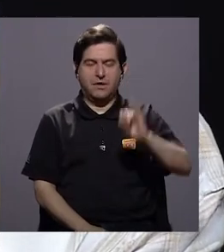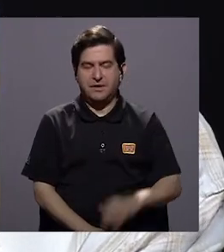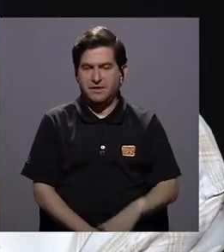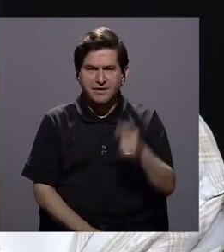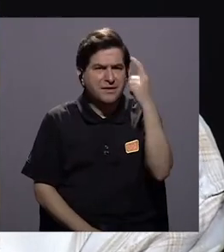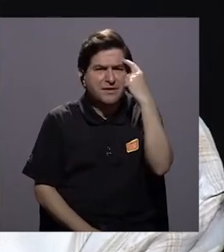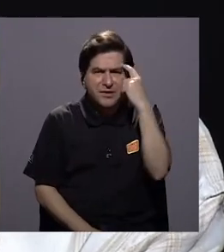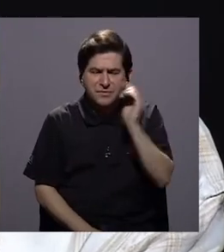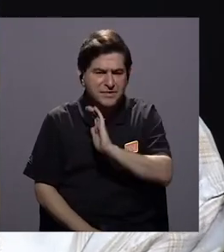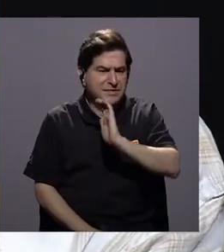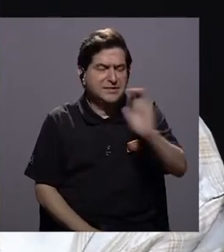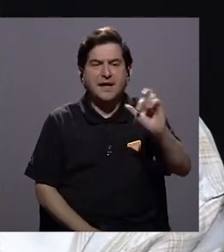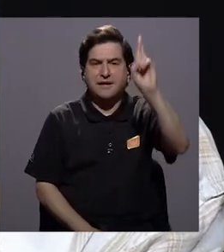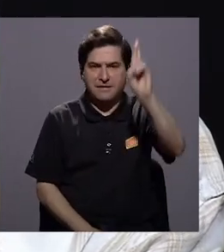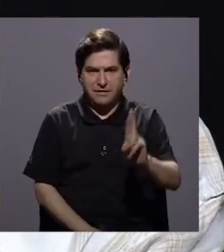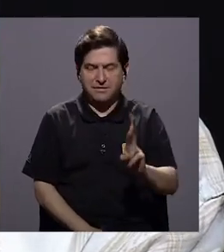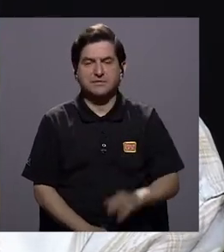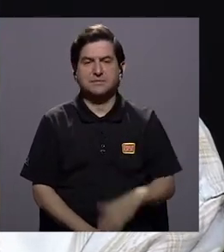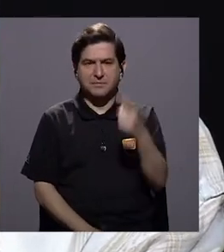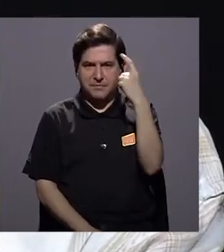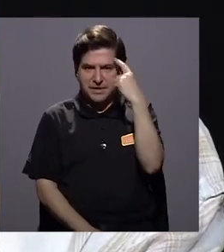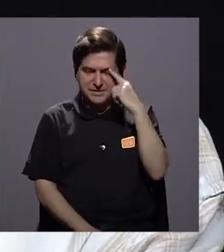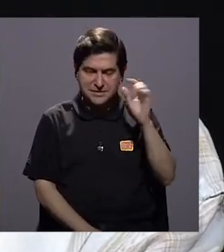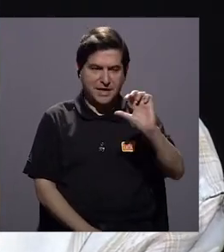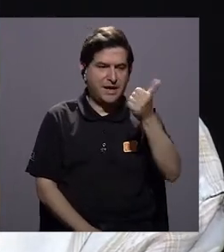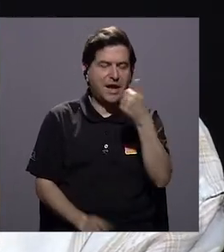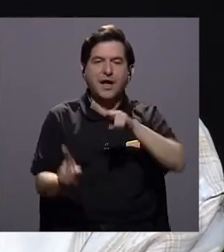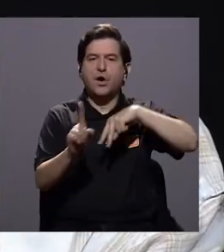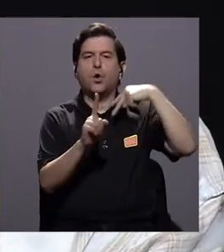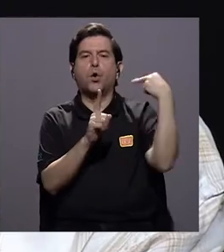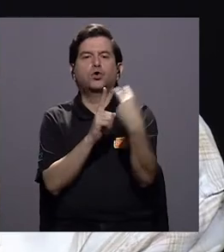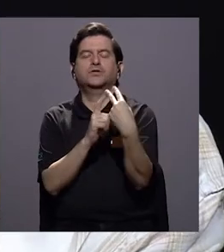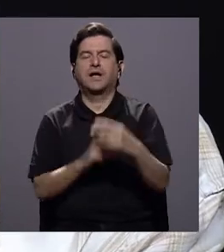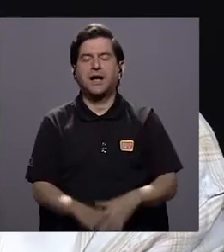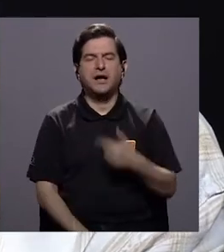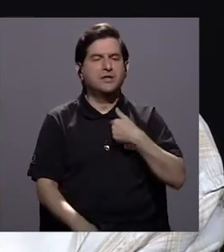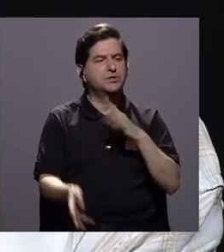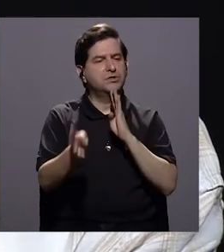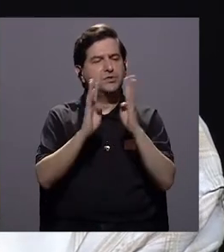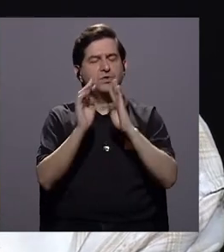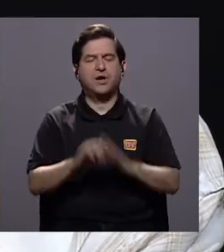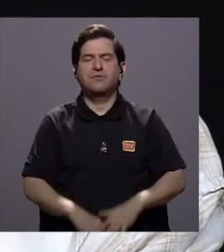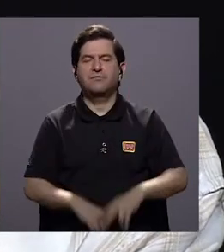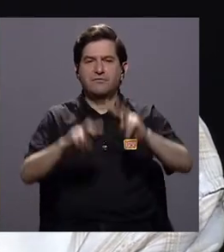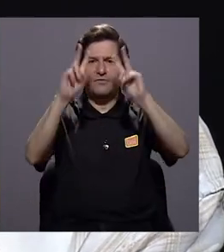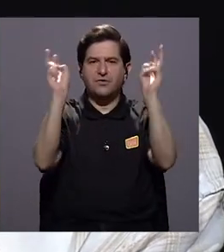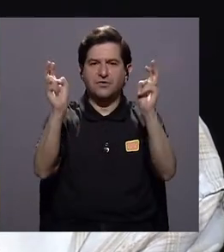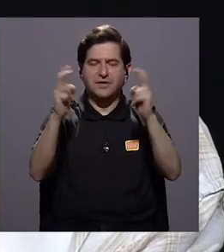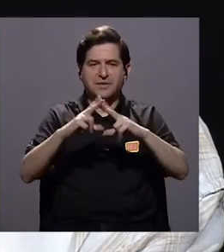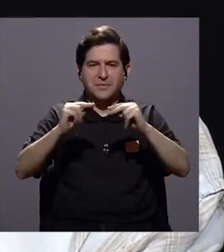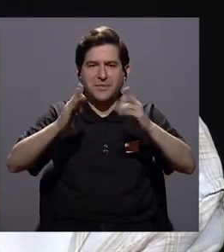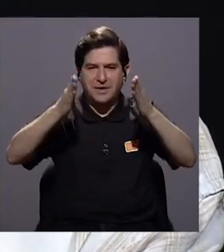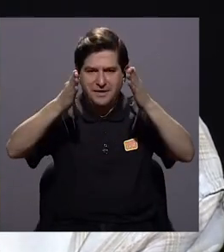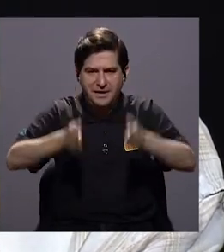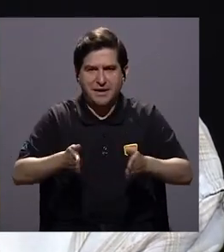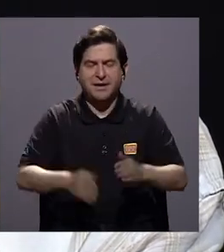en el niño como niño costarricense, sino que pensamos en otra perspectiva. Cuando yo hablo del tema de nicaragüenses también, me